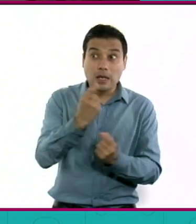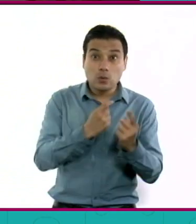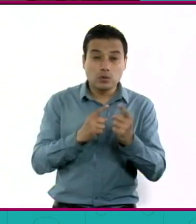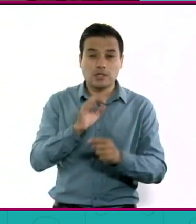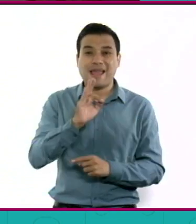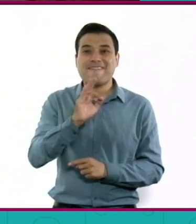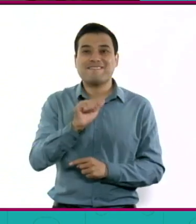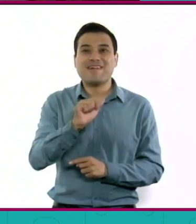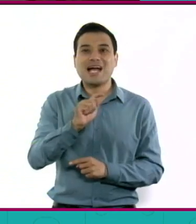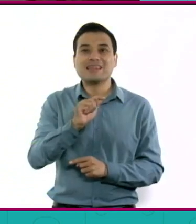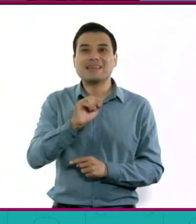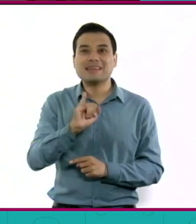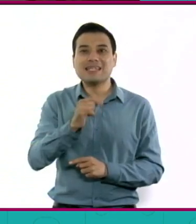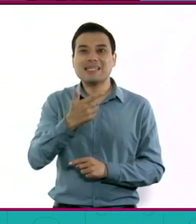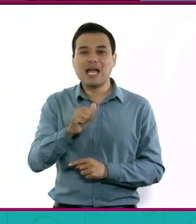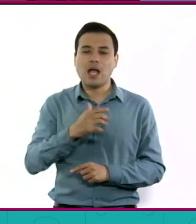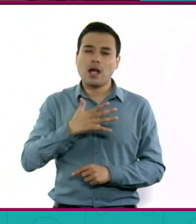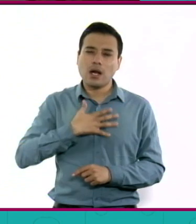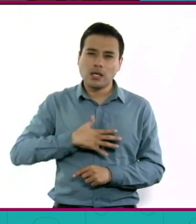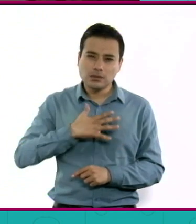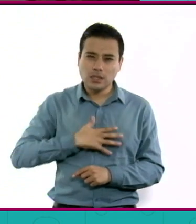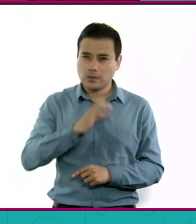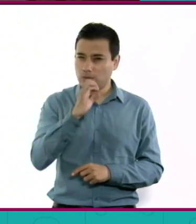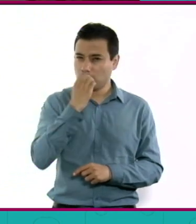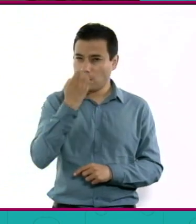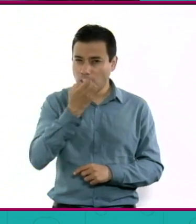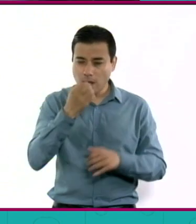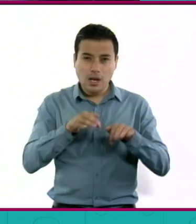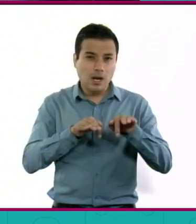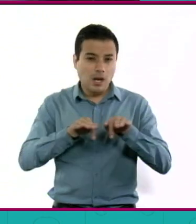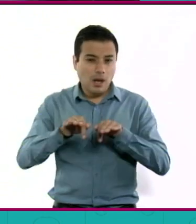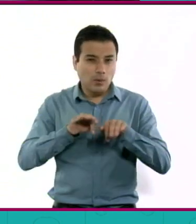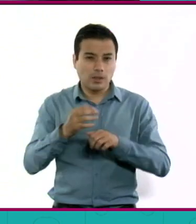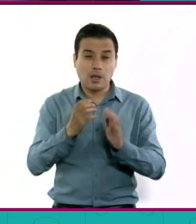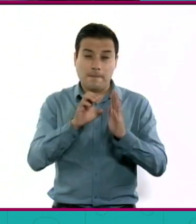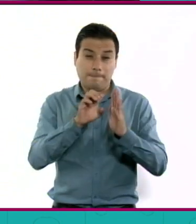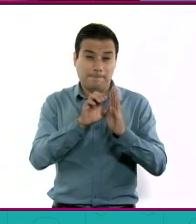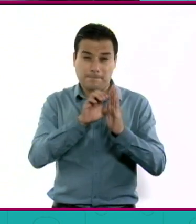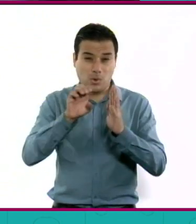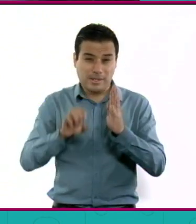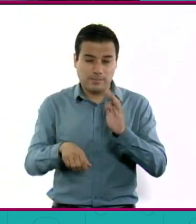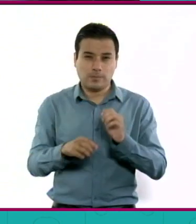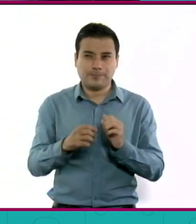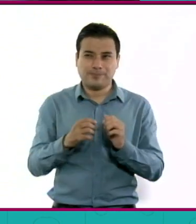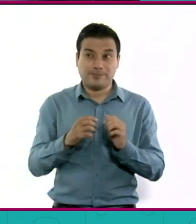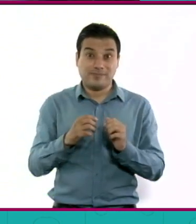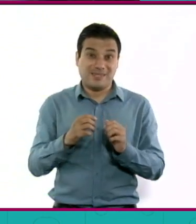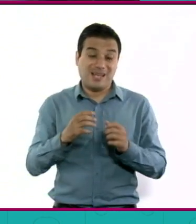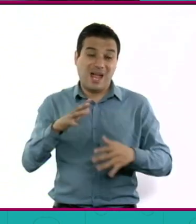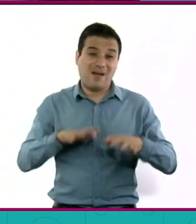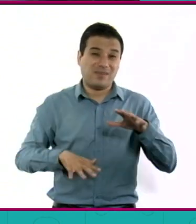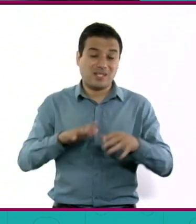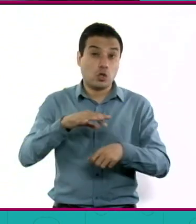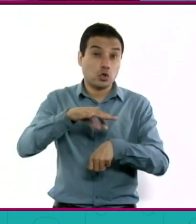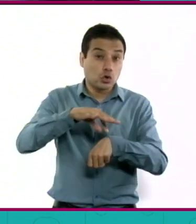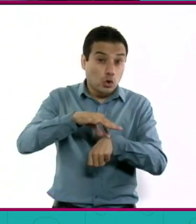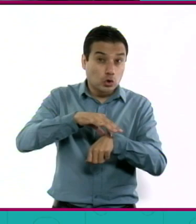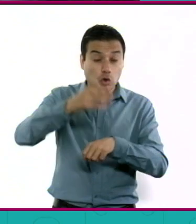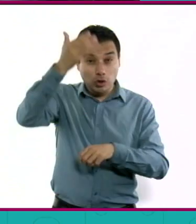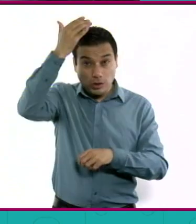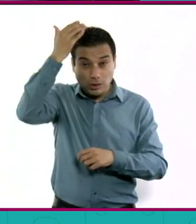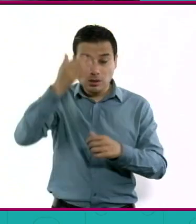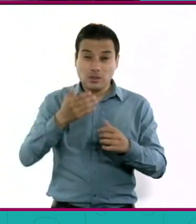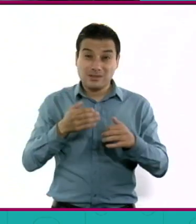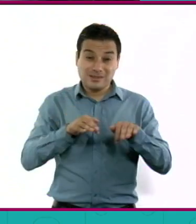Es decir, cuando está mucho tiempo expuesto a algo, esto se ve mucho en el personal médico, pero hoy se ve en el personal